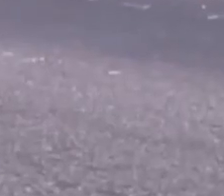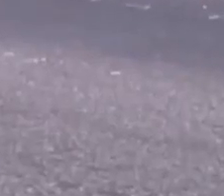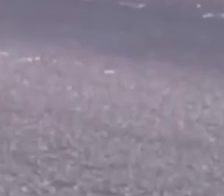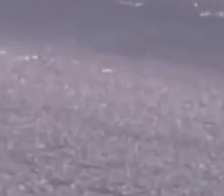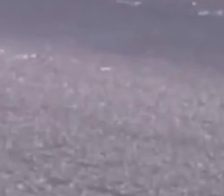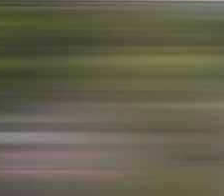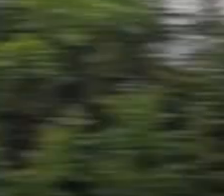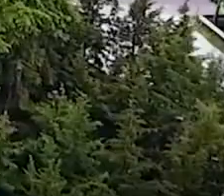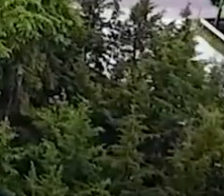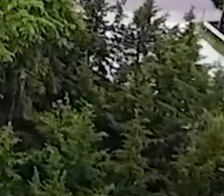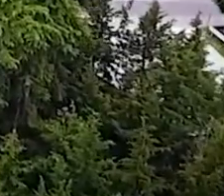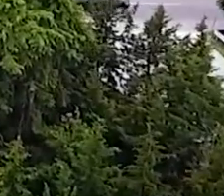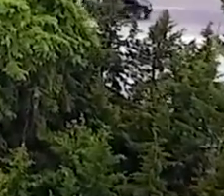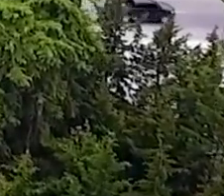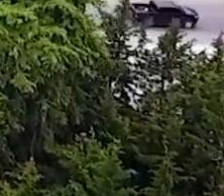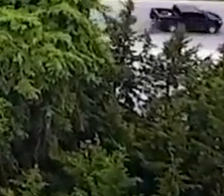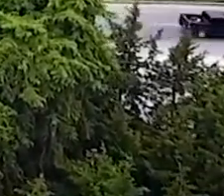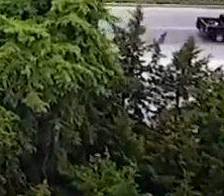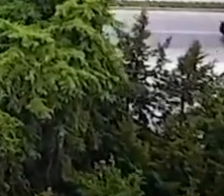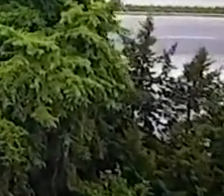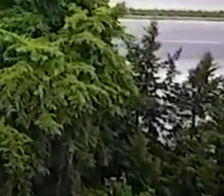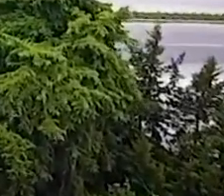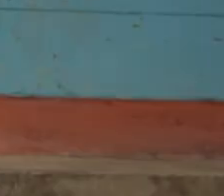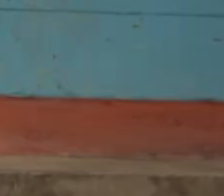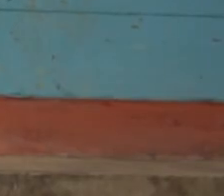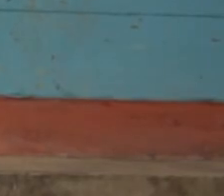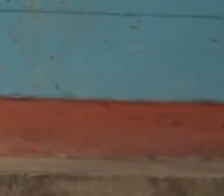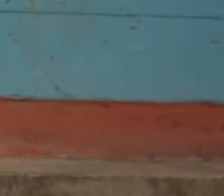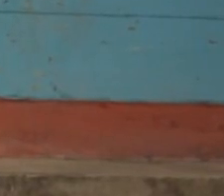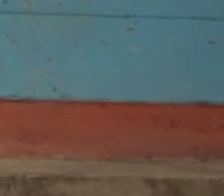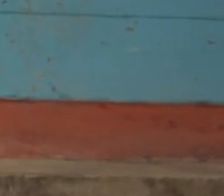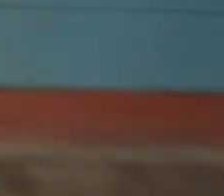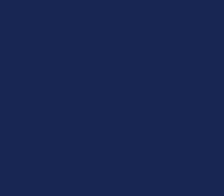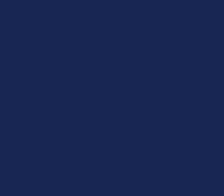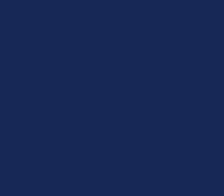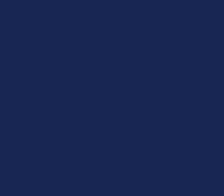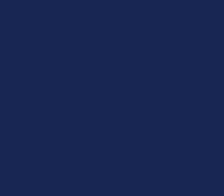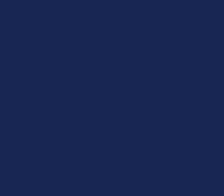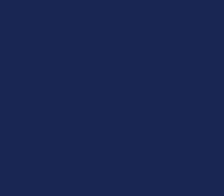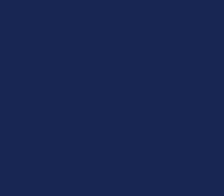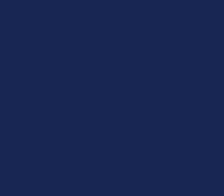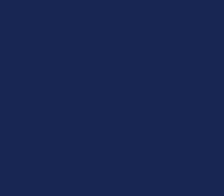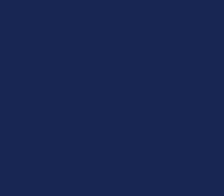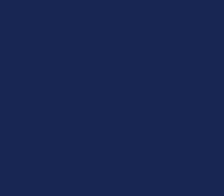de reducir la criminalidad el reajuste presupuestario busca mejorar la calidad de vida de toda la población